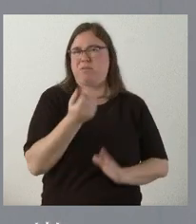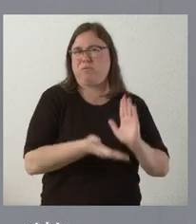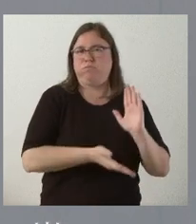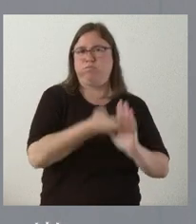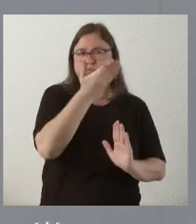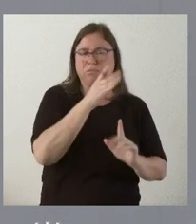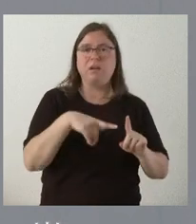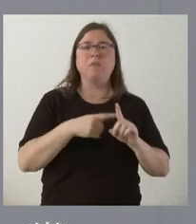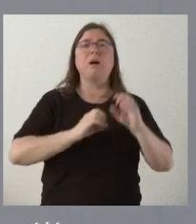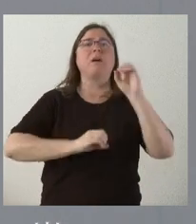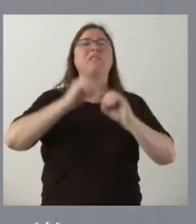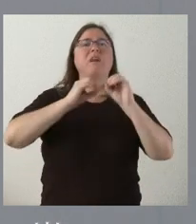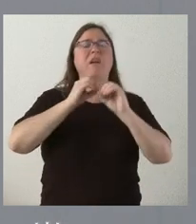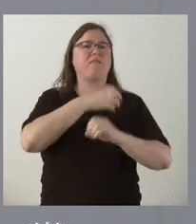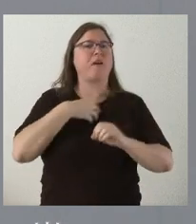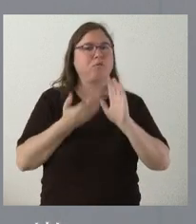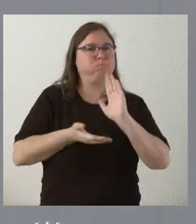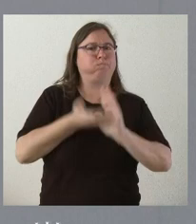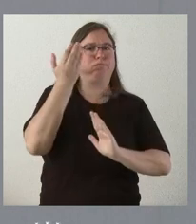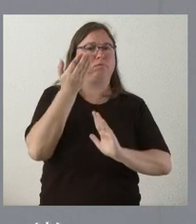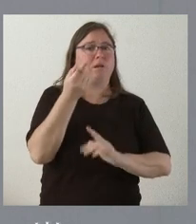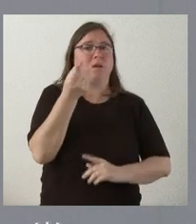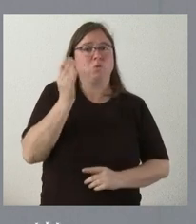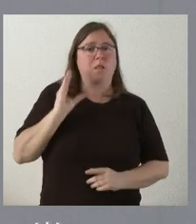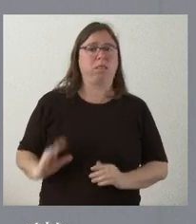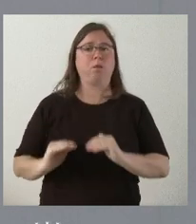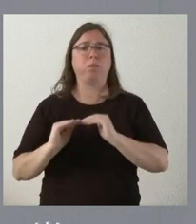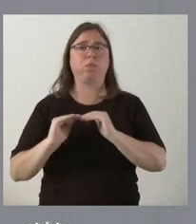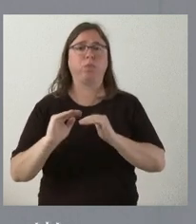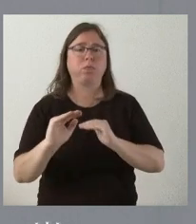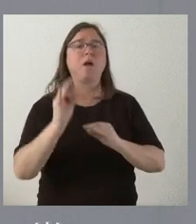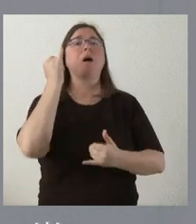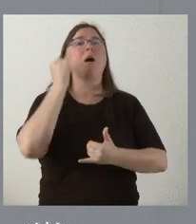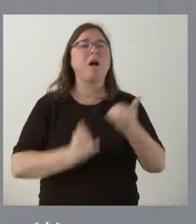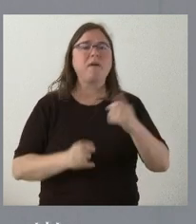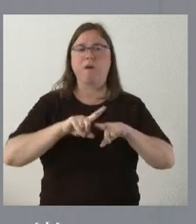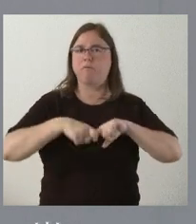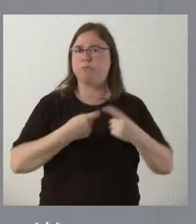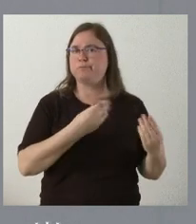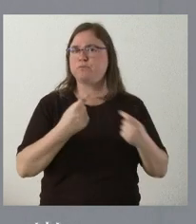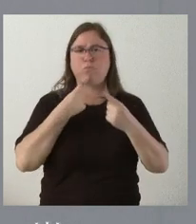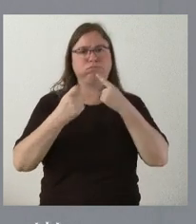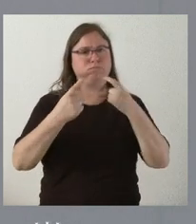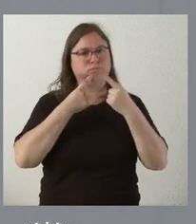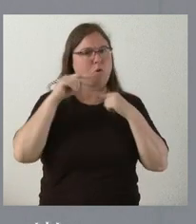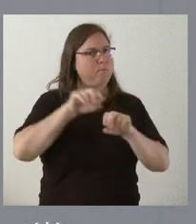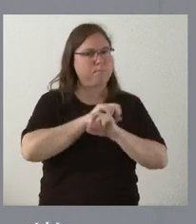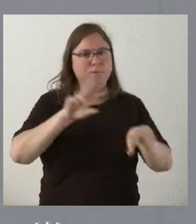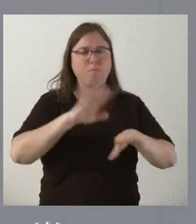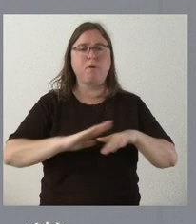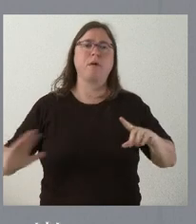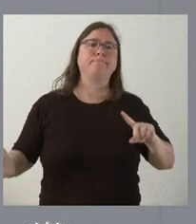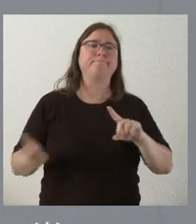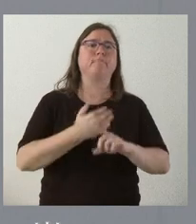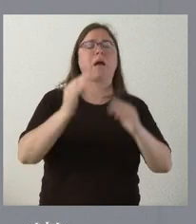la subida de tipos de interés, la pérdida de poder adquisitivo hace que muchísimas familias tengan más dificultades hoy para acceder a una vivienda